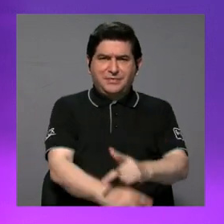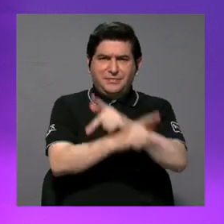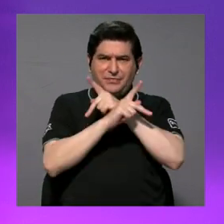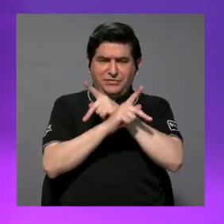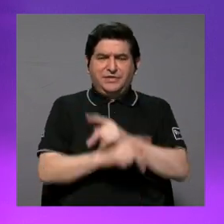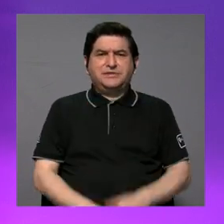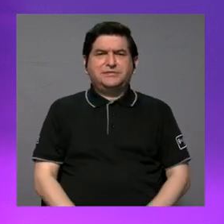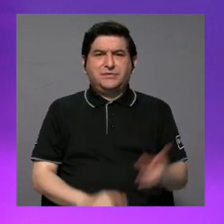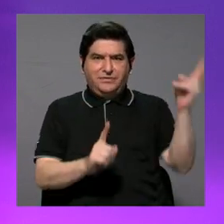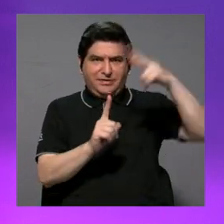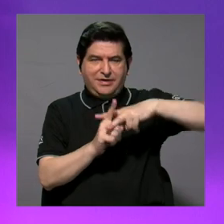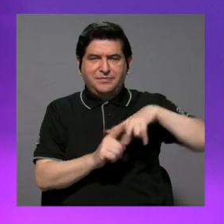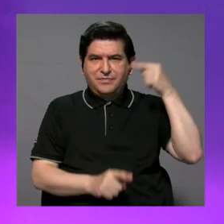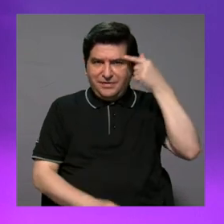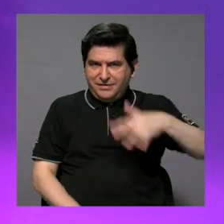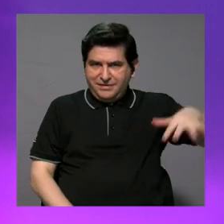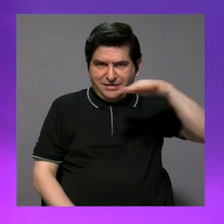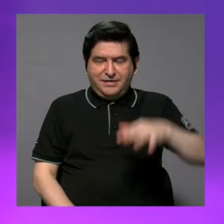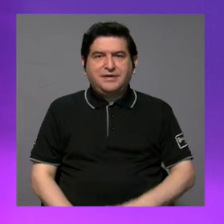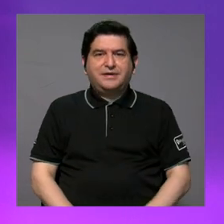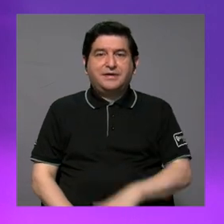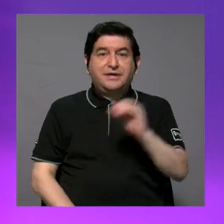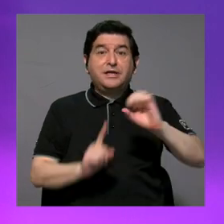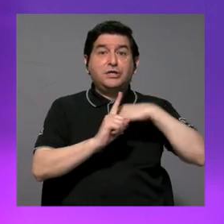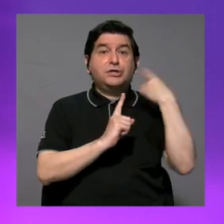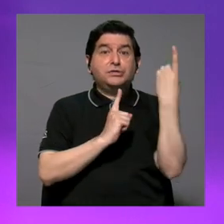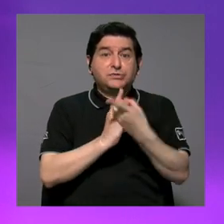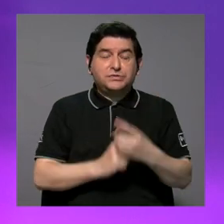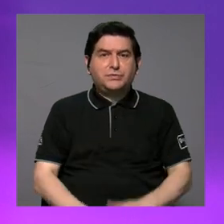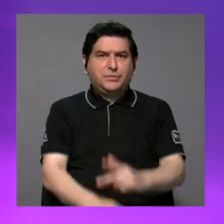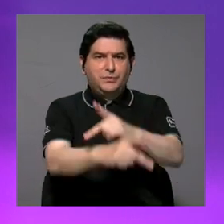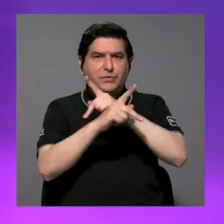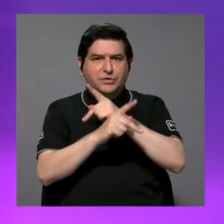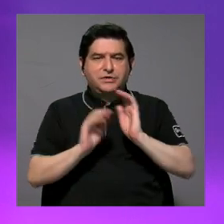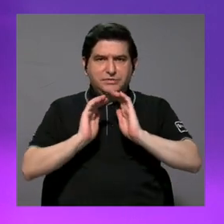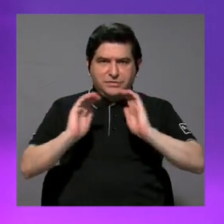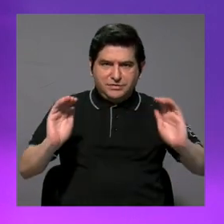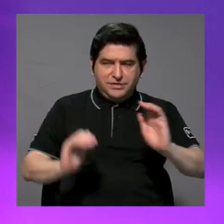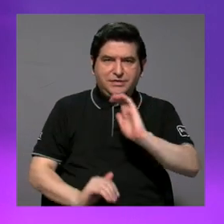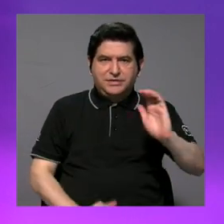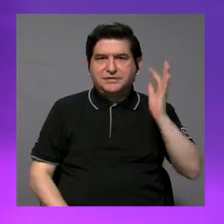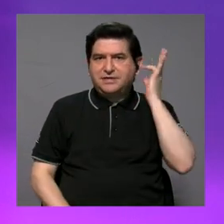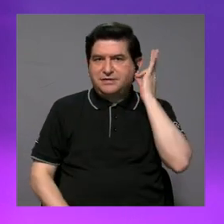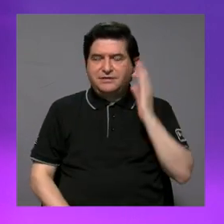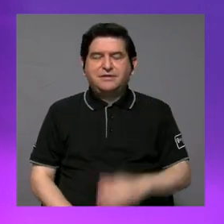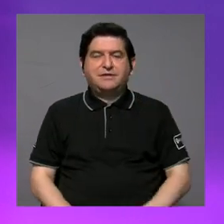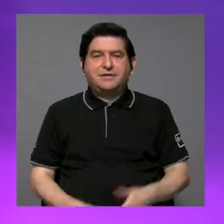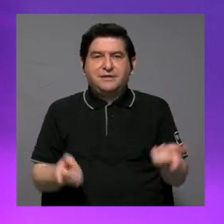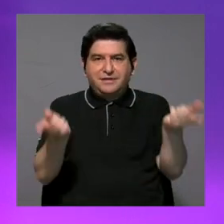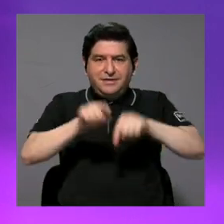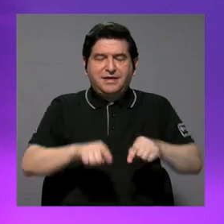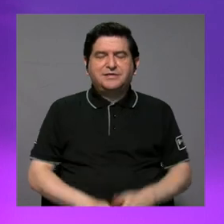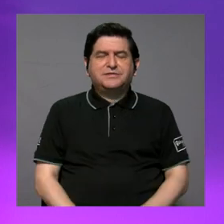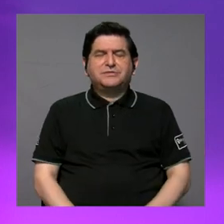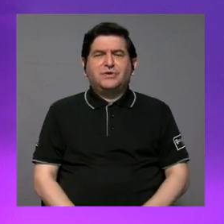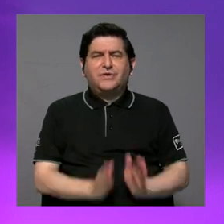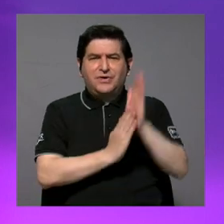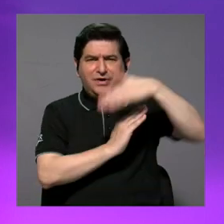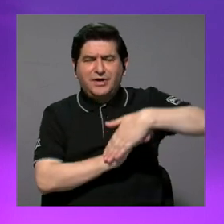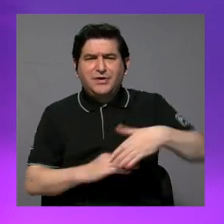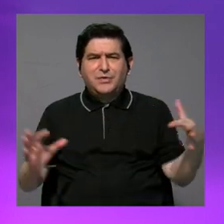que debe ejercer nuestro Estado y la sociedad para proteger a niñas y niños en casos de abuso sexual y de violencia.